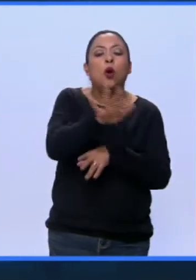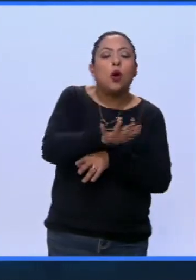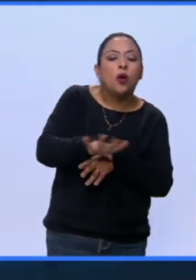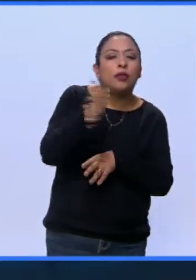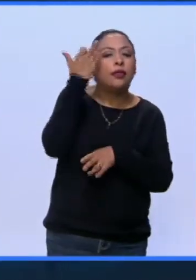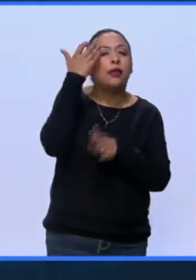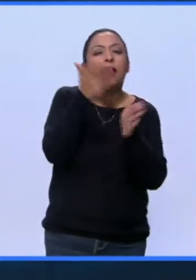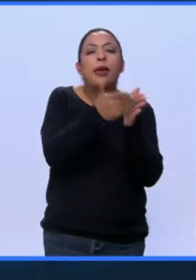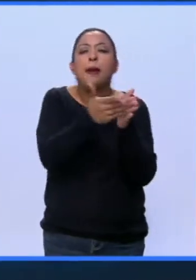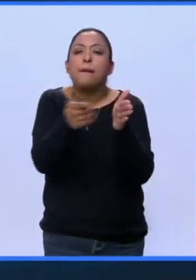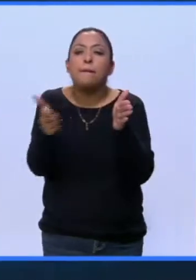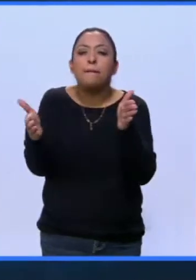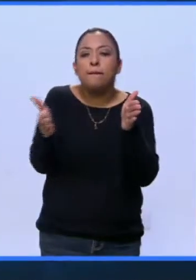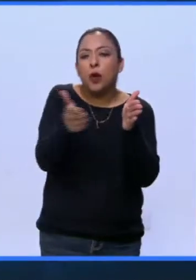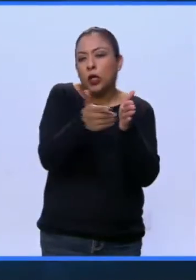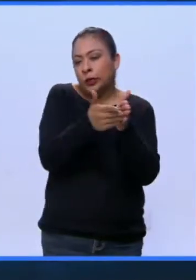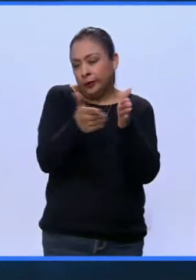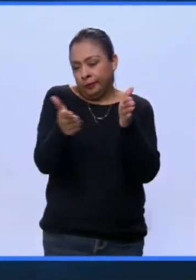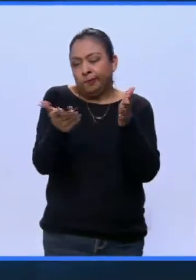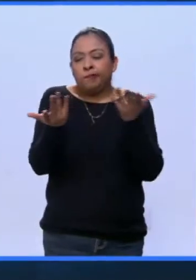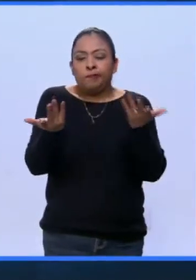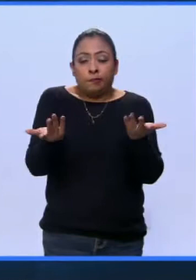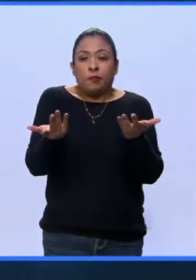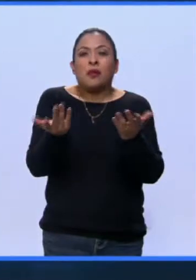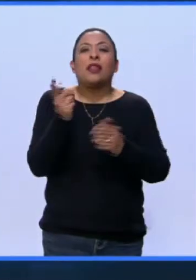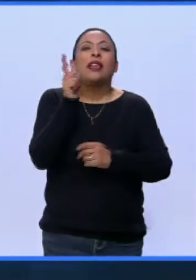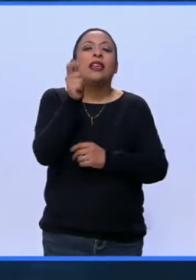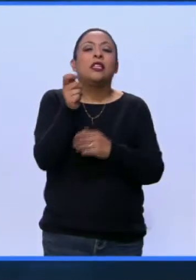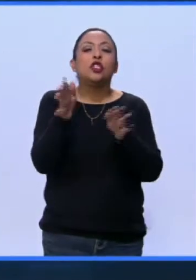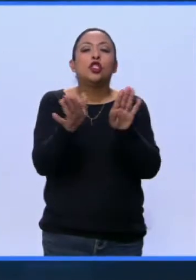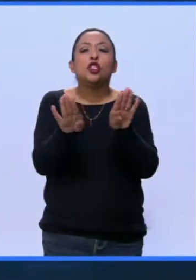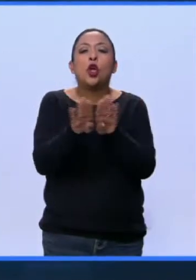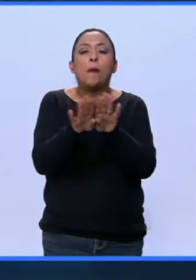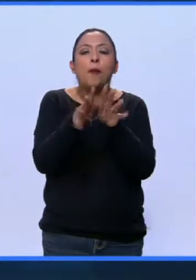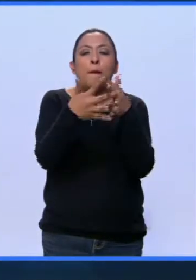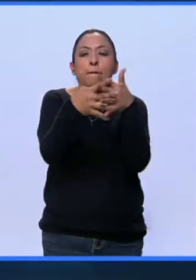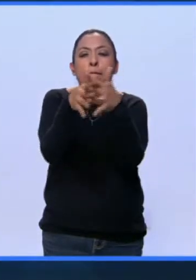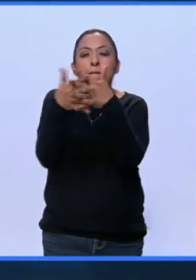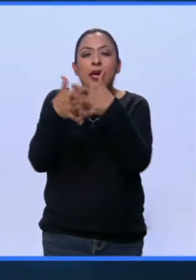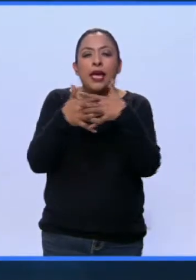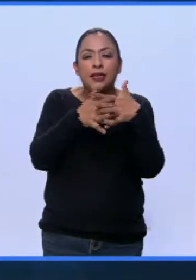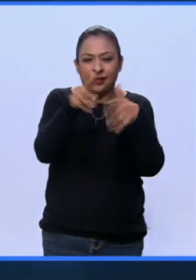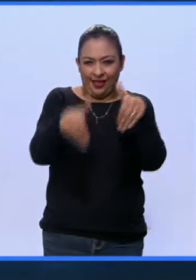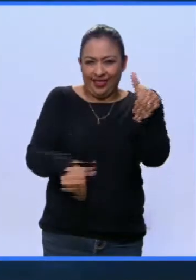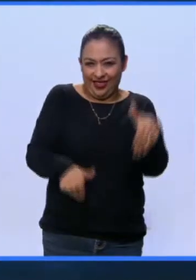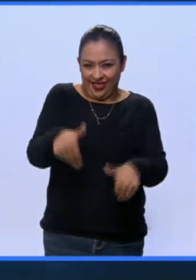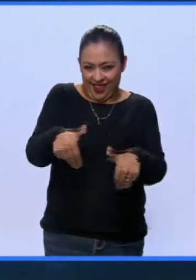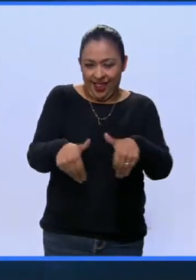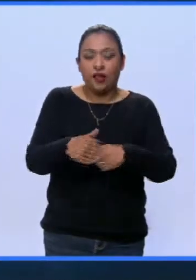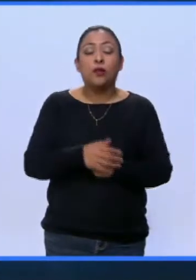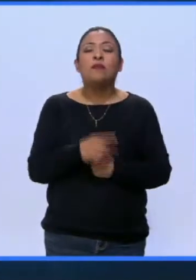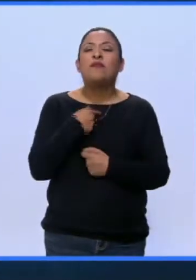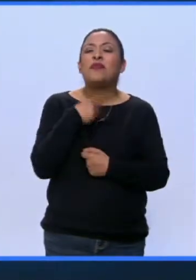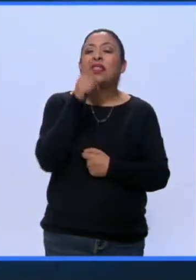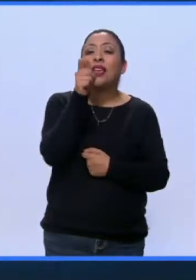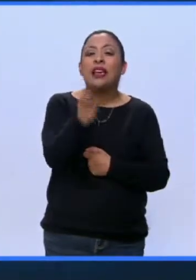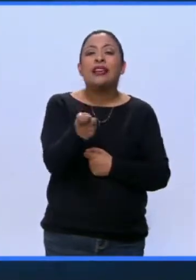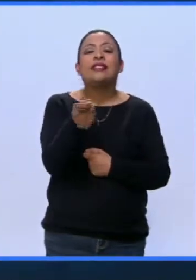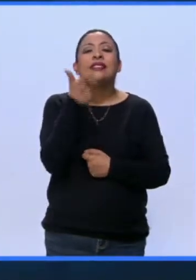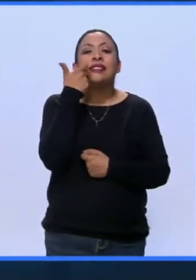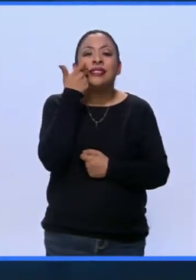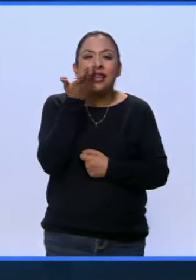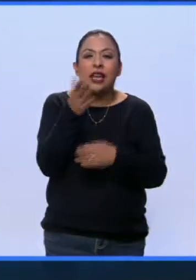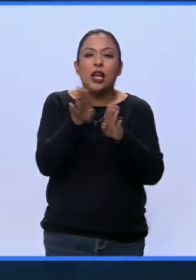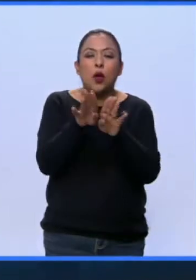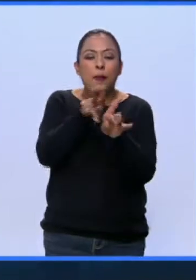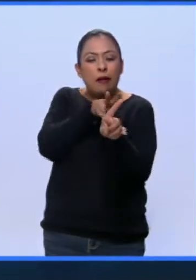una época. Entonces es una mezcla. La puesta en escena trata de tener cierta